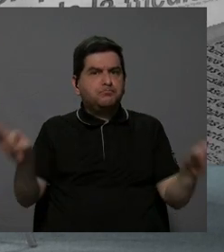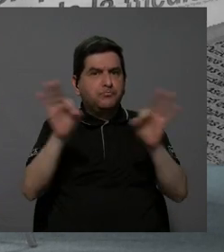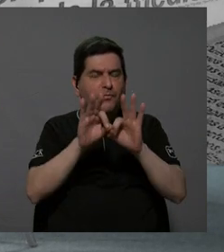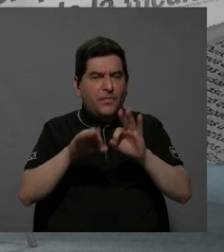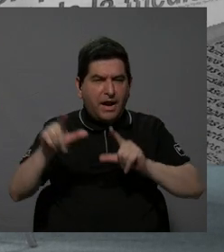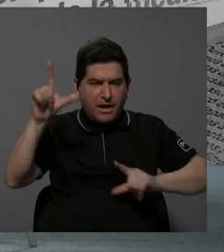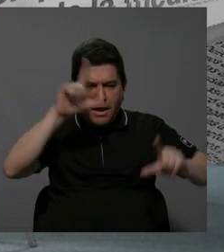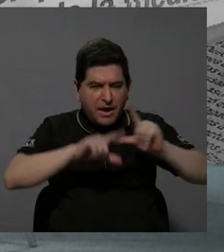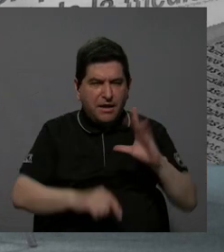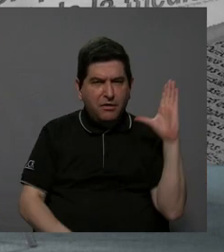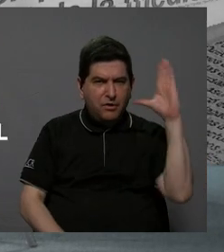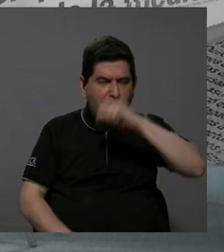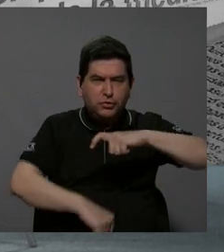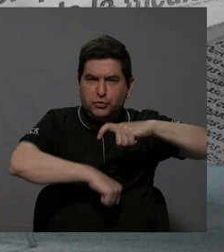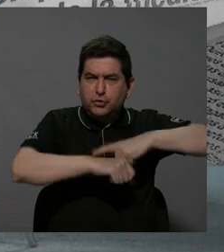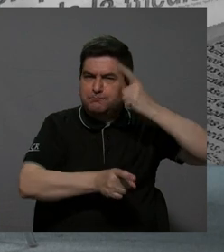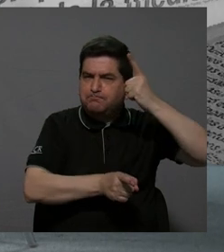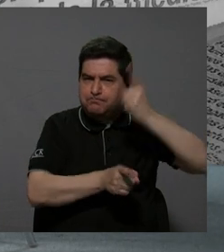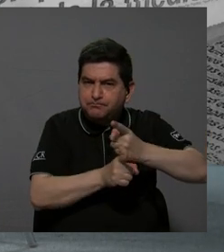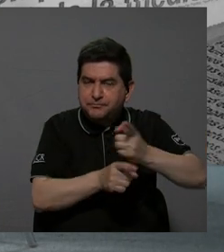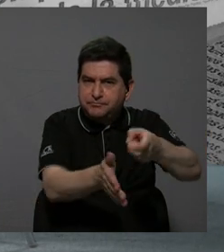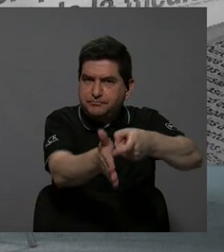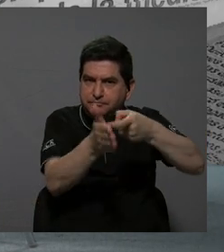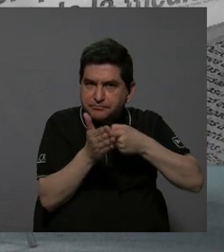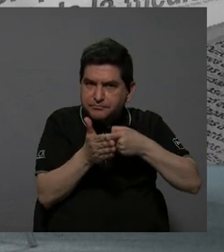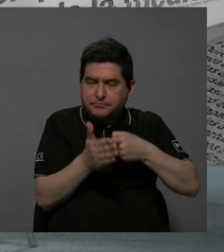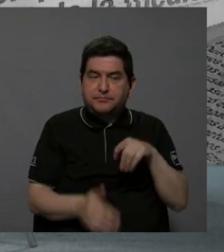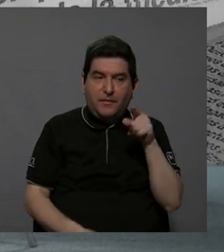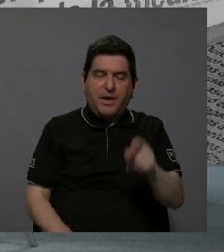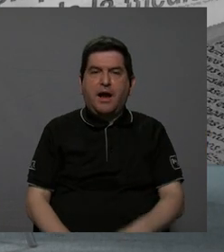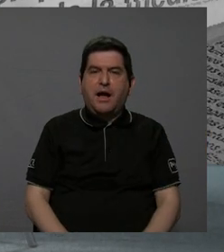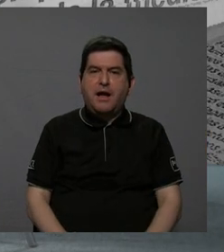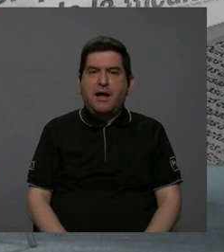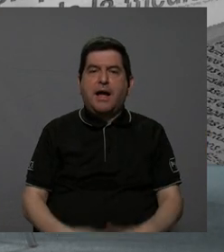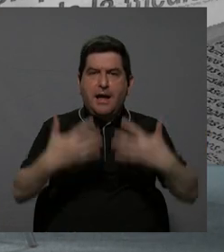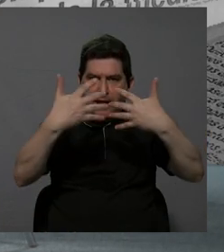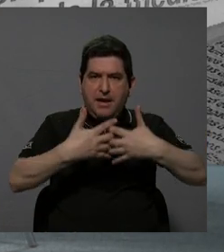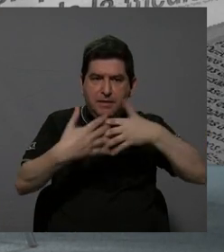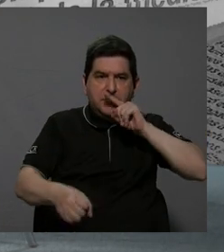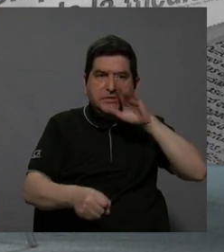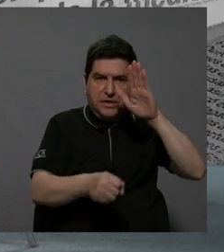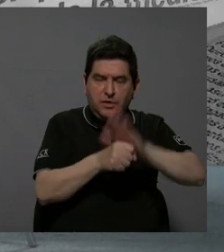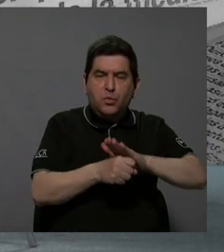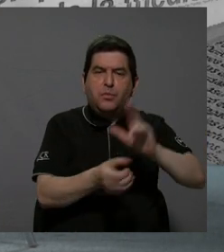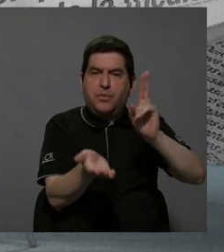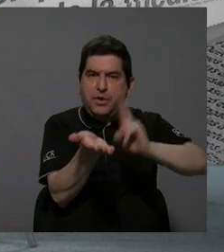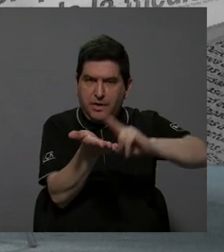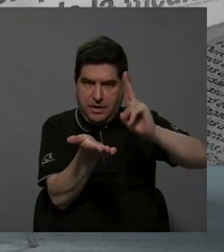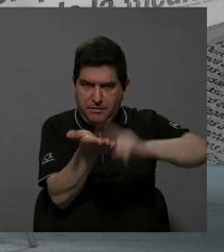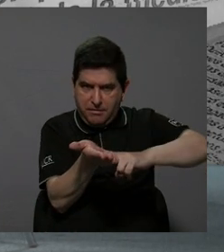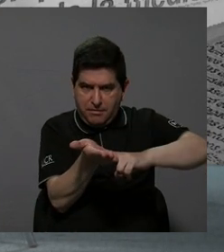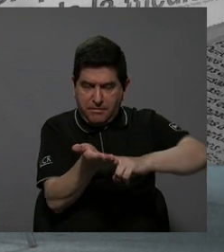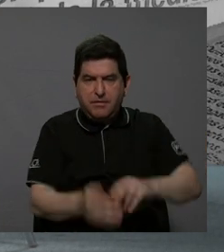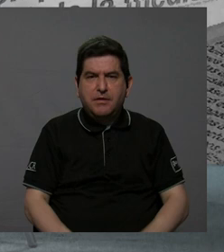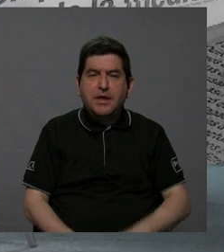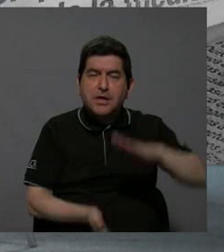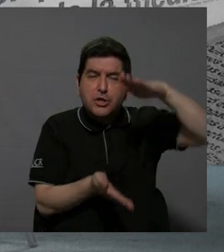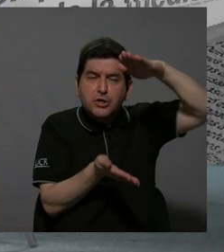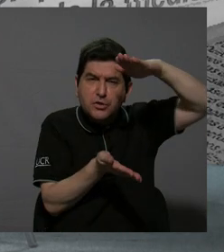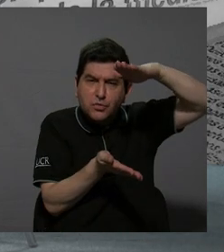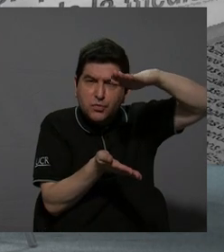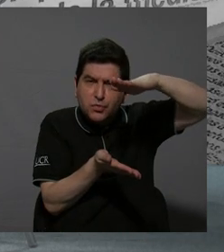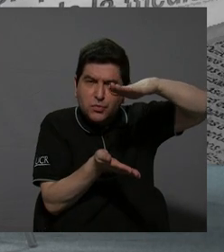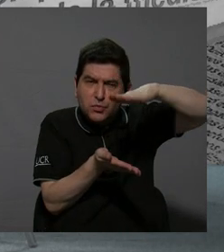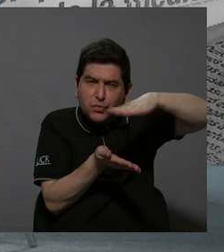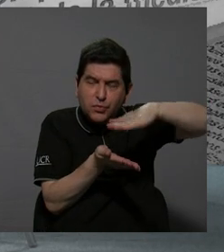ANAME los detecta a tiempo, para poder exigirle al concesionario que cumpla dentro del contrato y minimice esa